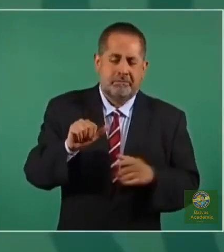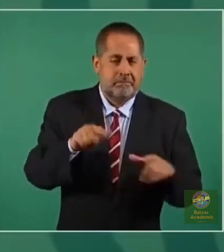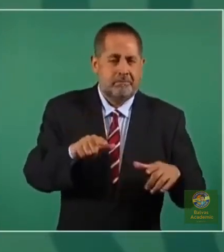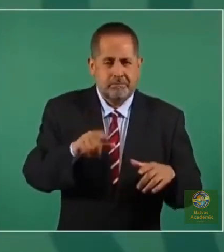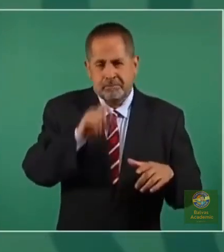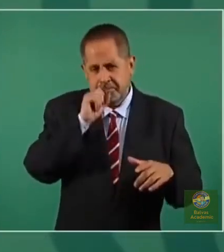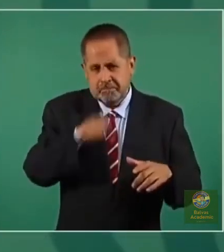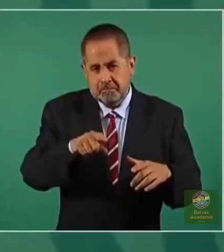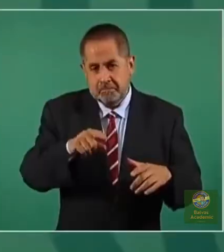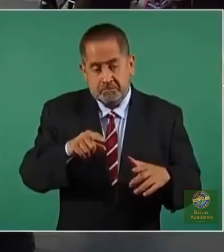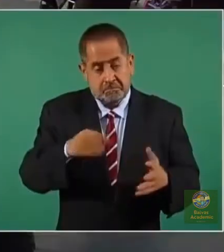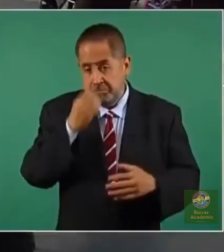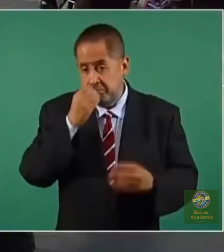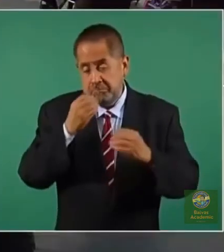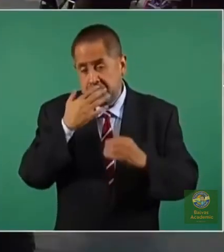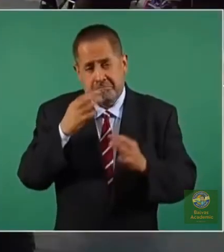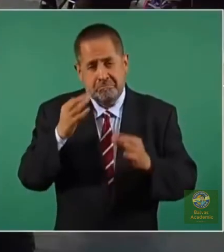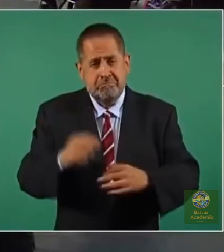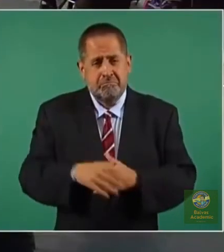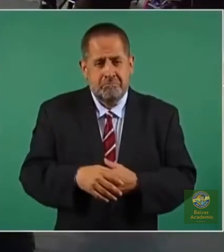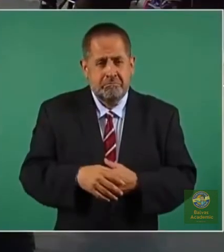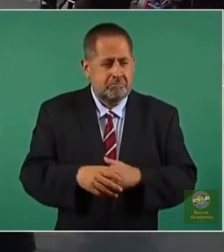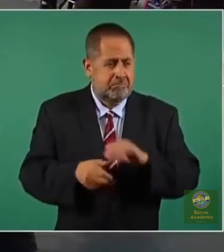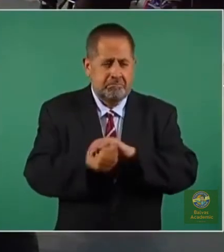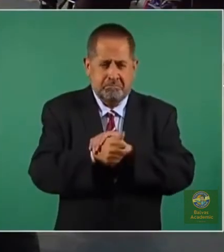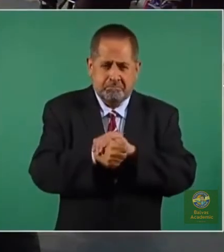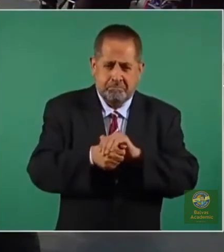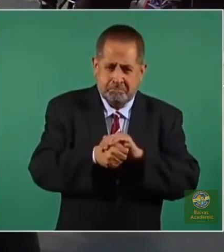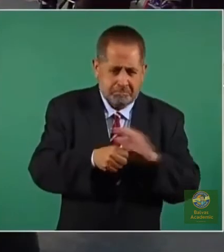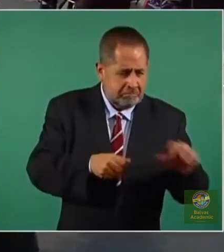que también la tortuga.